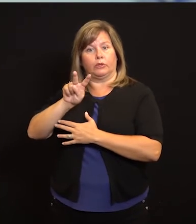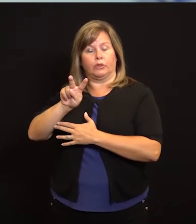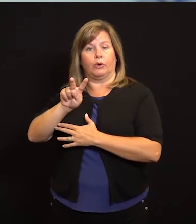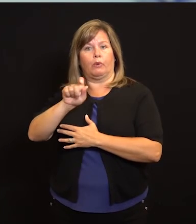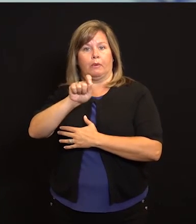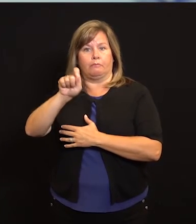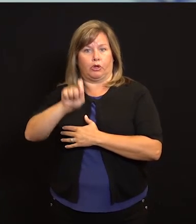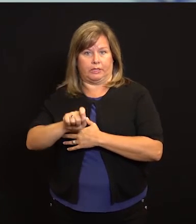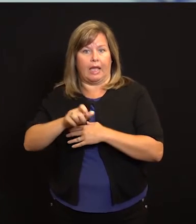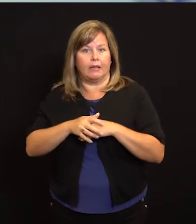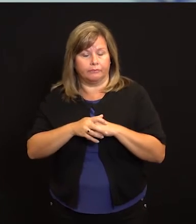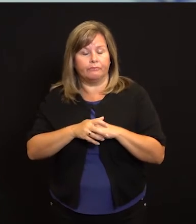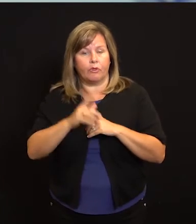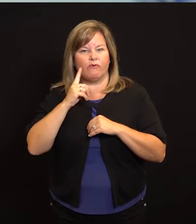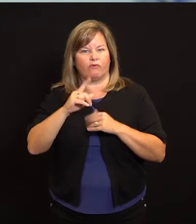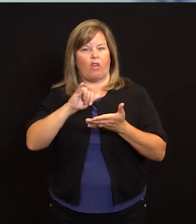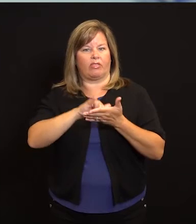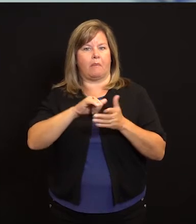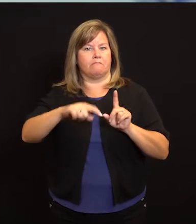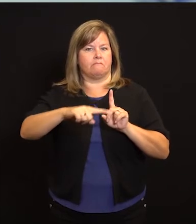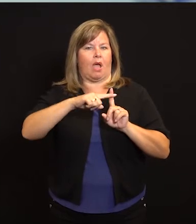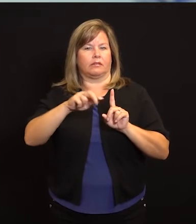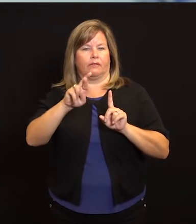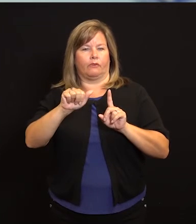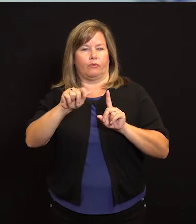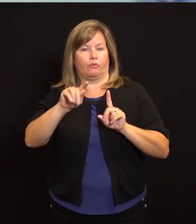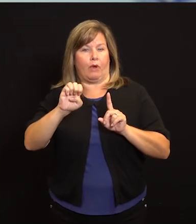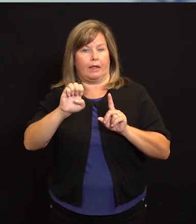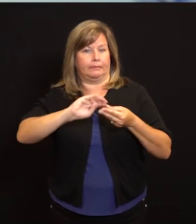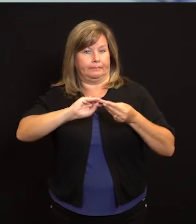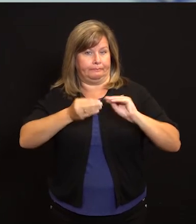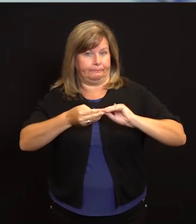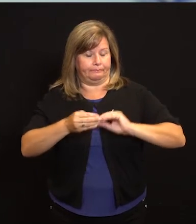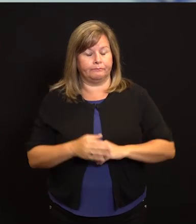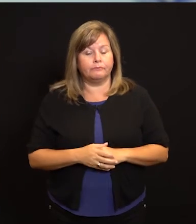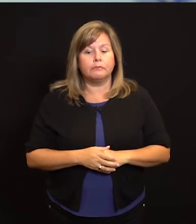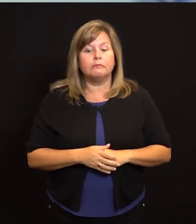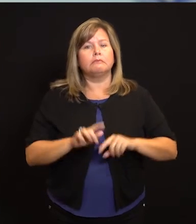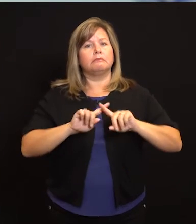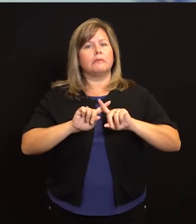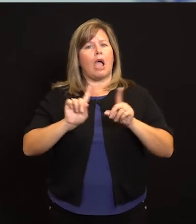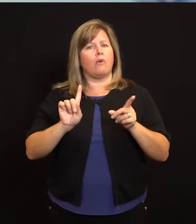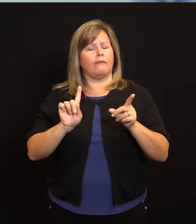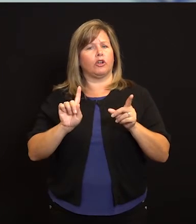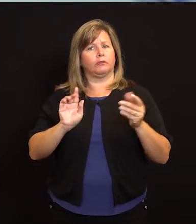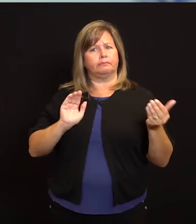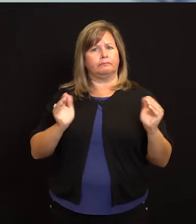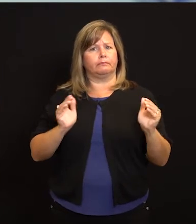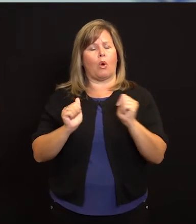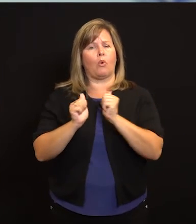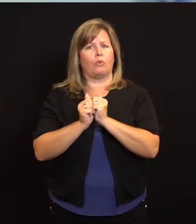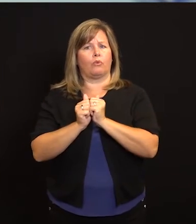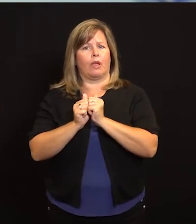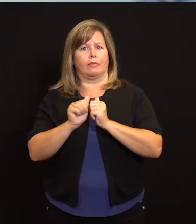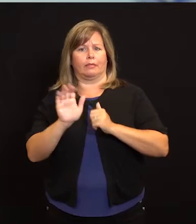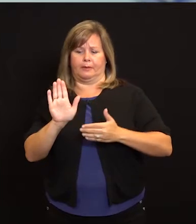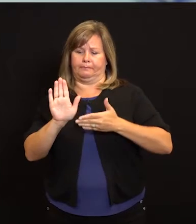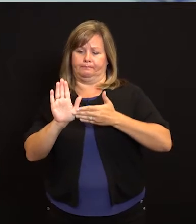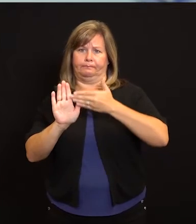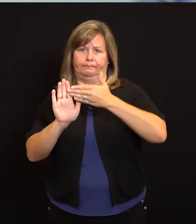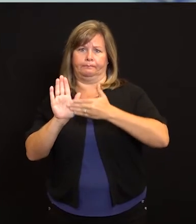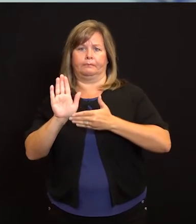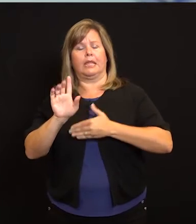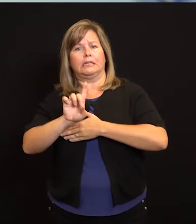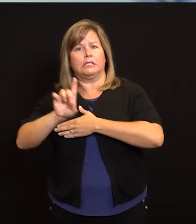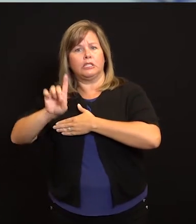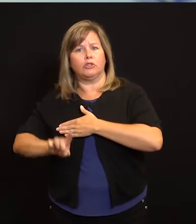% en la última semana en nuestra tasa de positividad. Sin embargo, sigue siendo una preocupación lo que está sucediendo en el